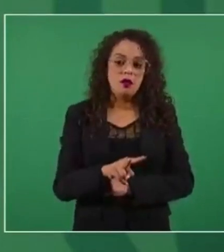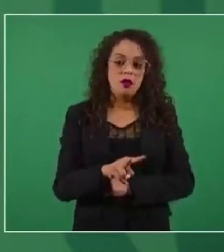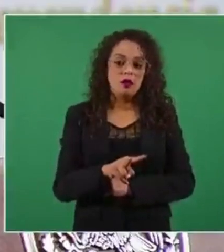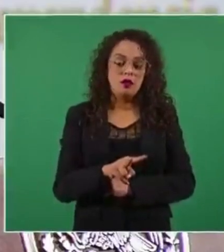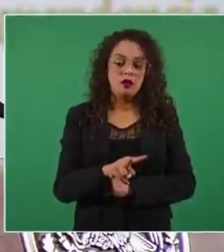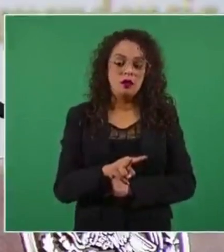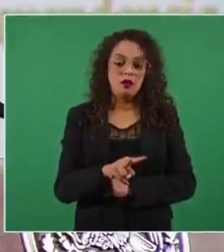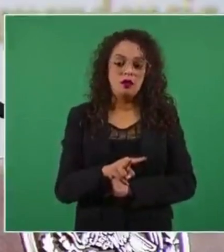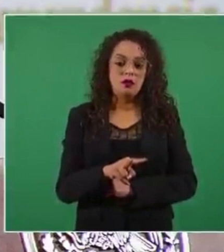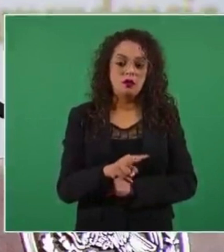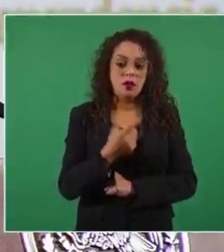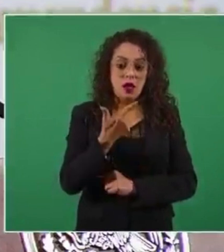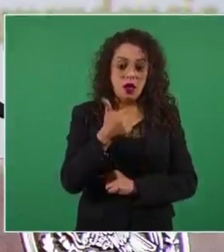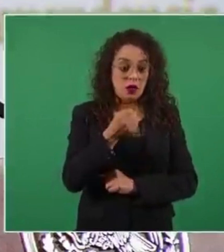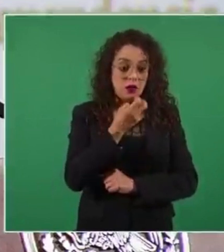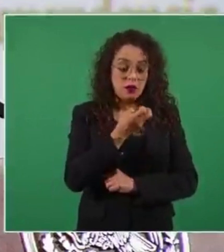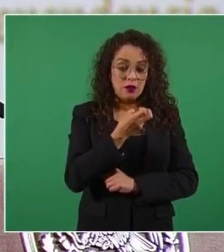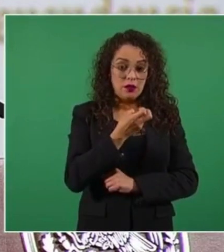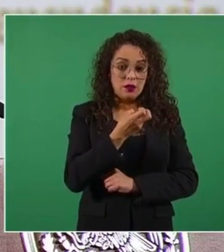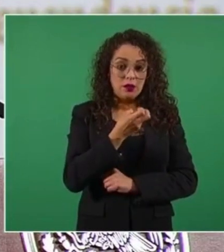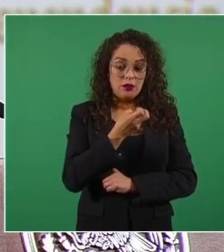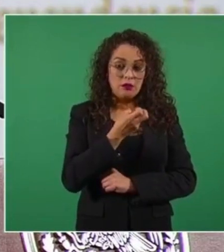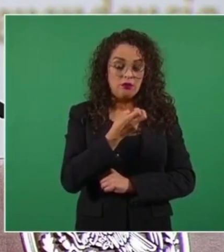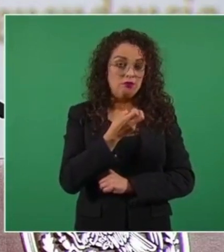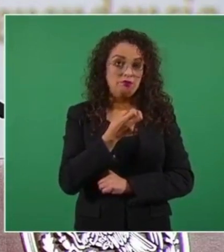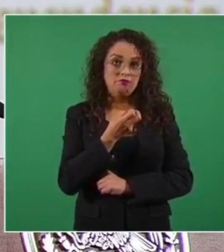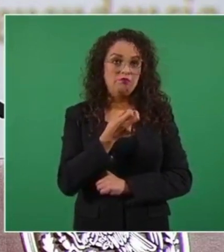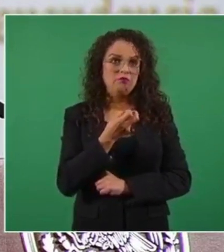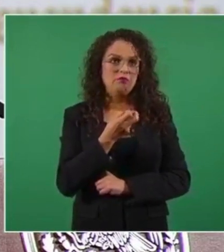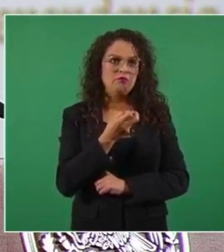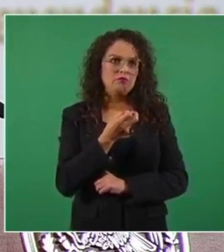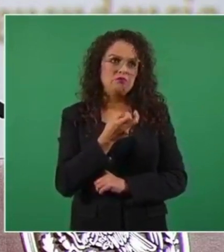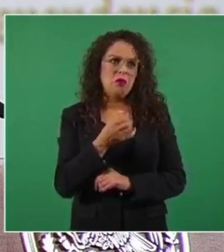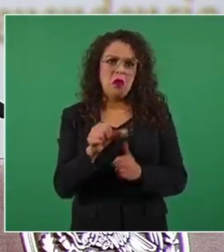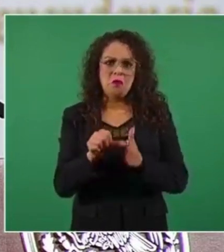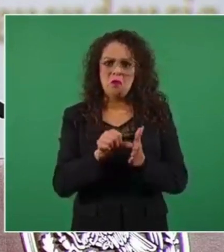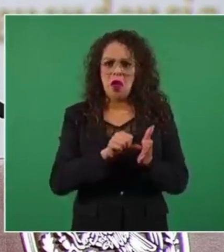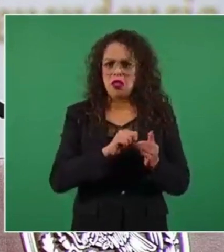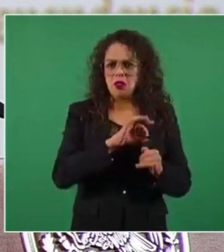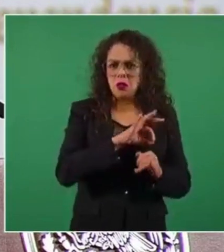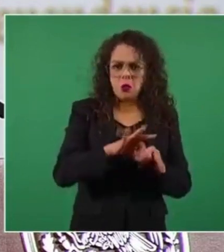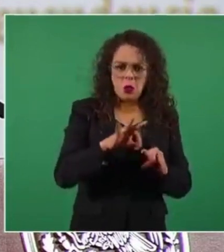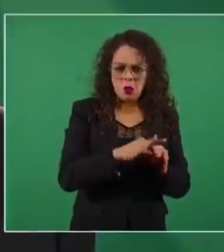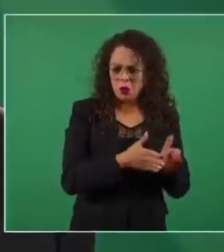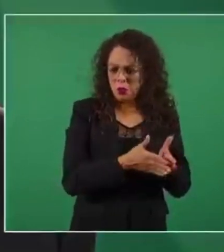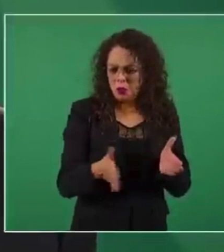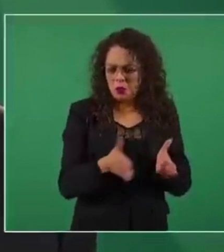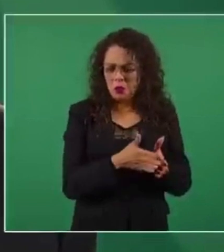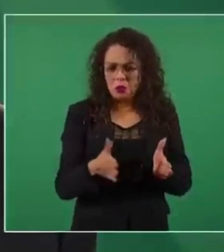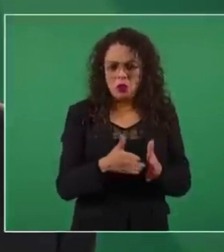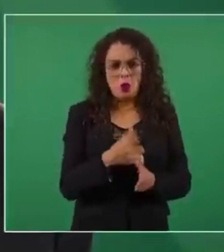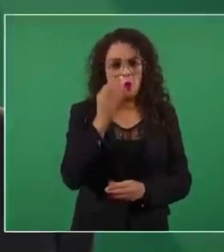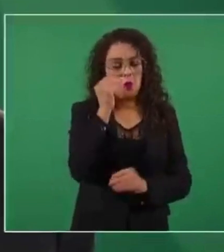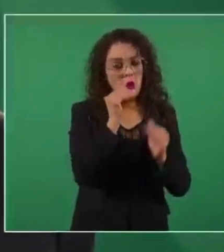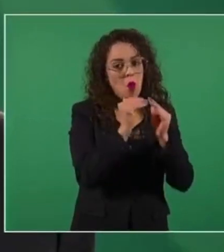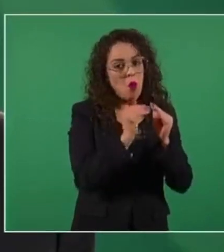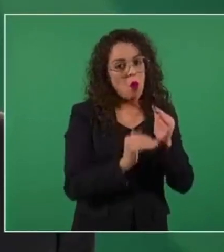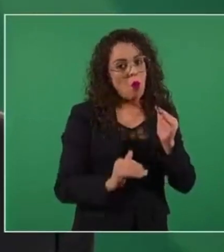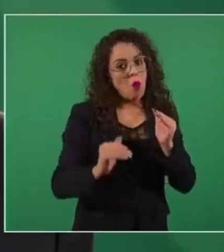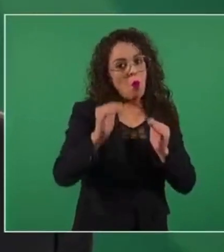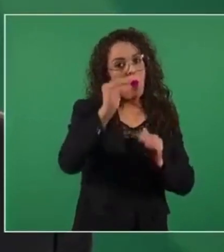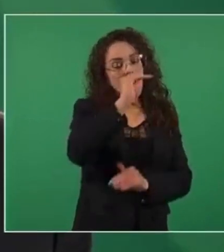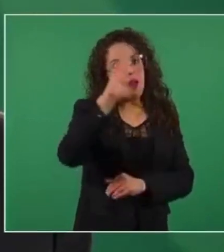gas en los últimos meses, se estaba incrementando mucho, 35 por